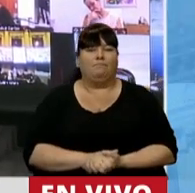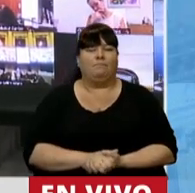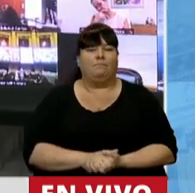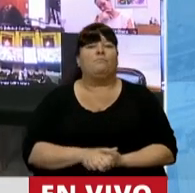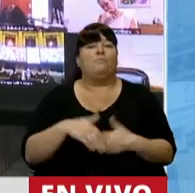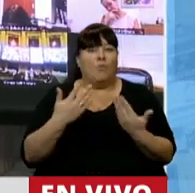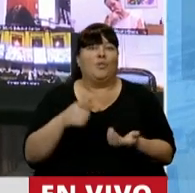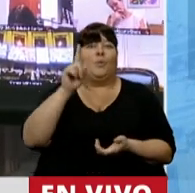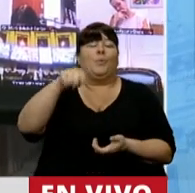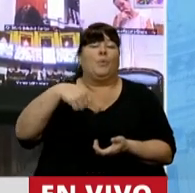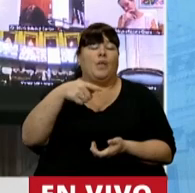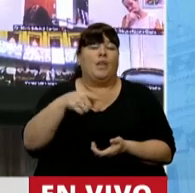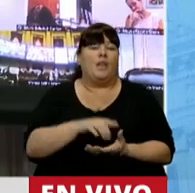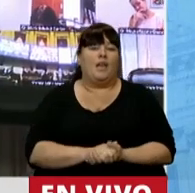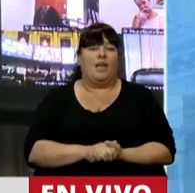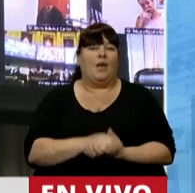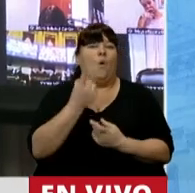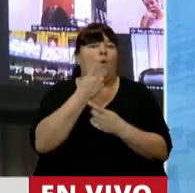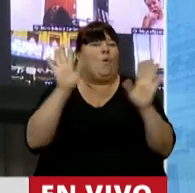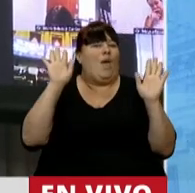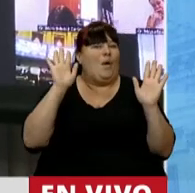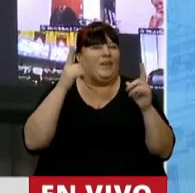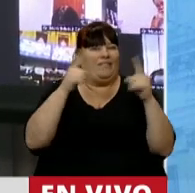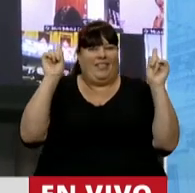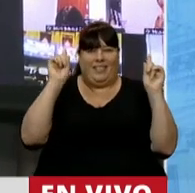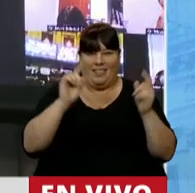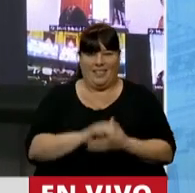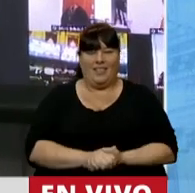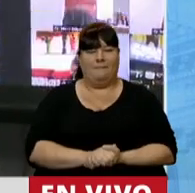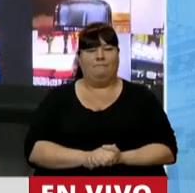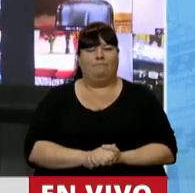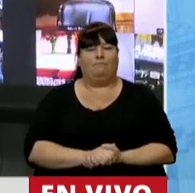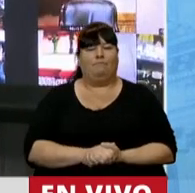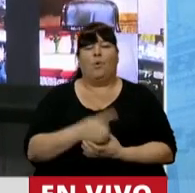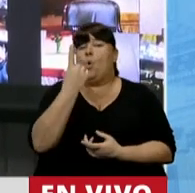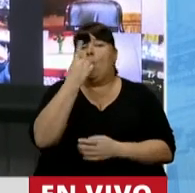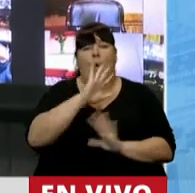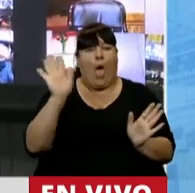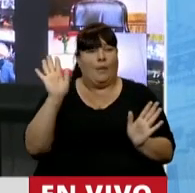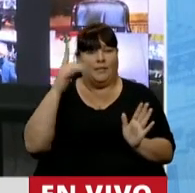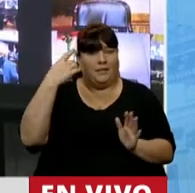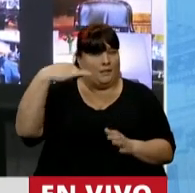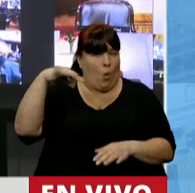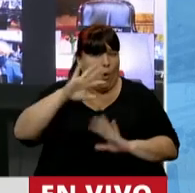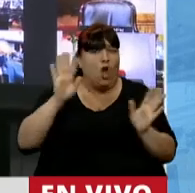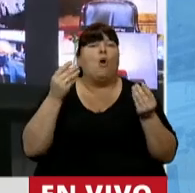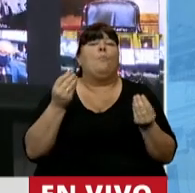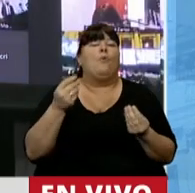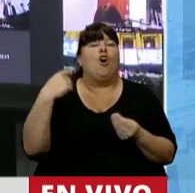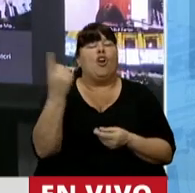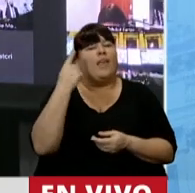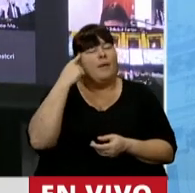le da la situación de excepcionalidad, de extraordinario. Y es por única vez, porque se